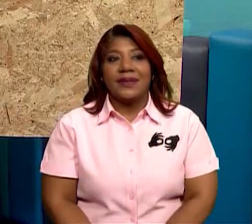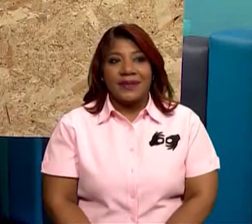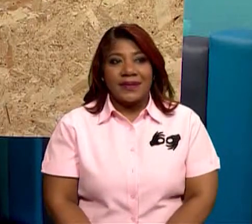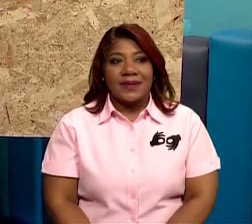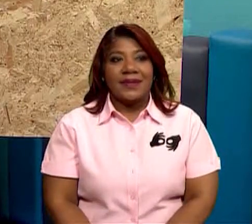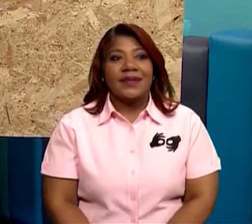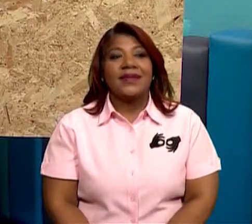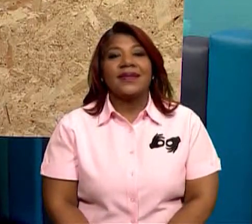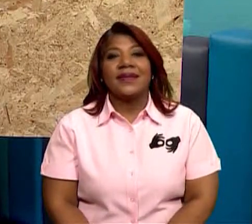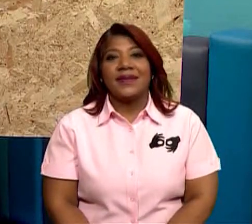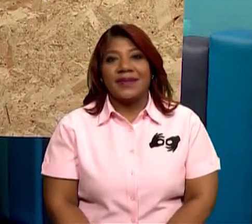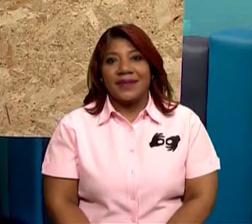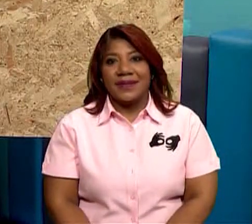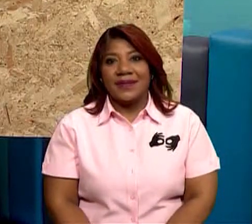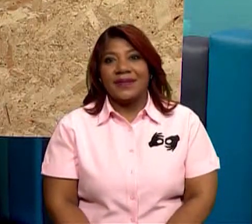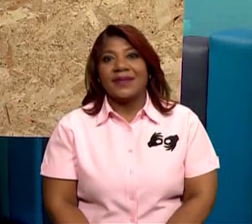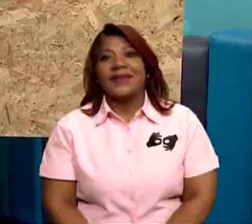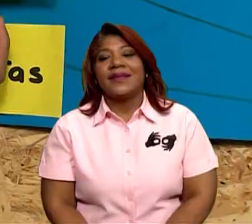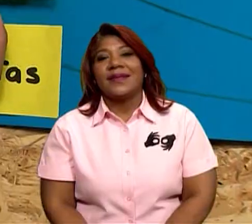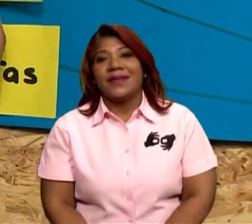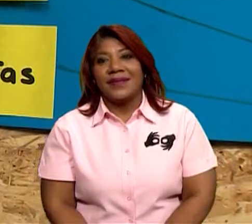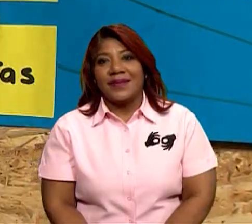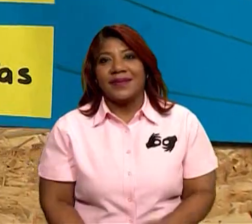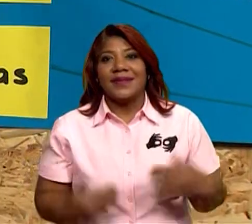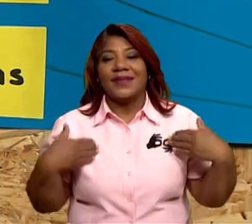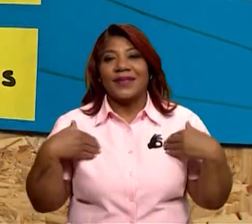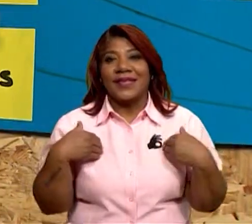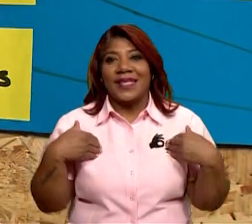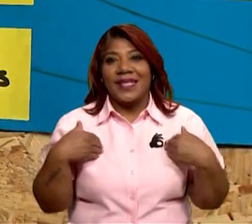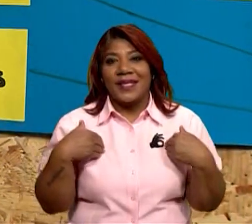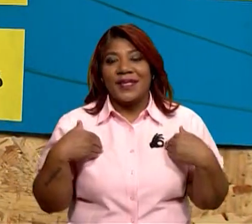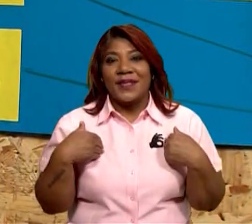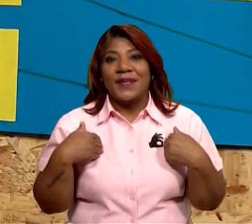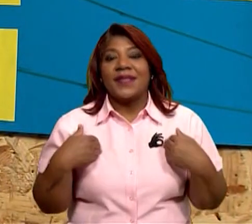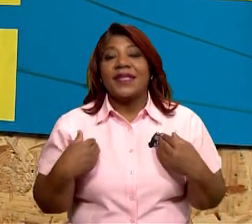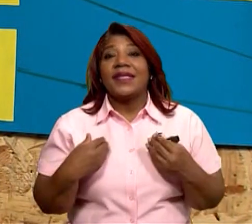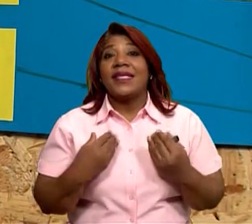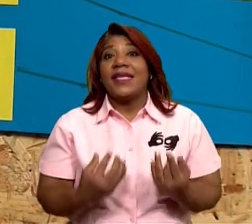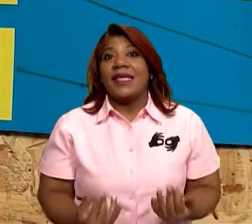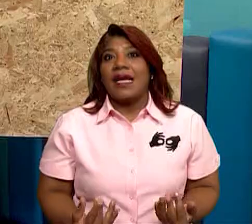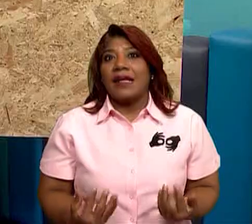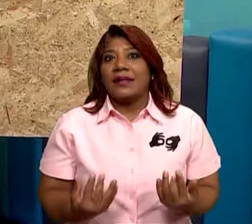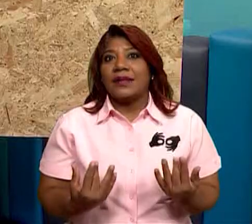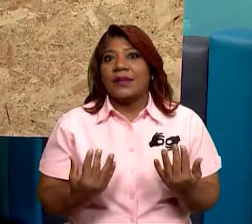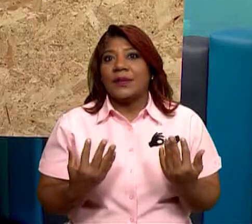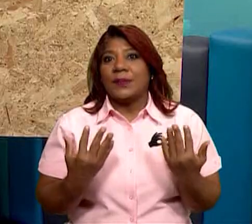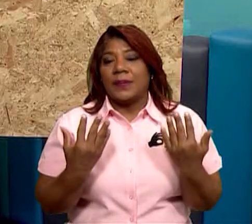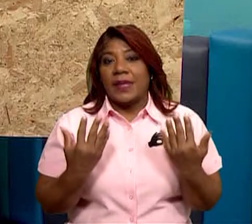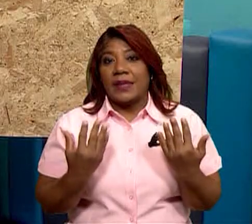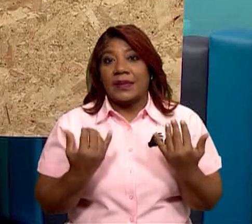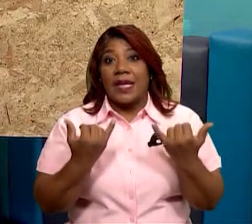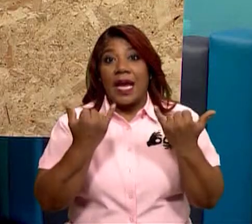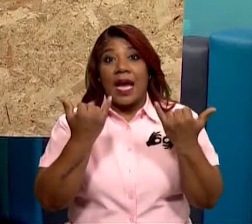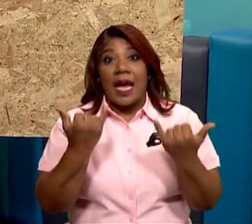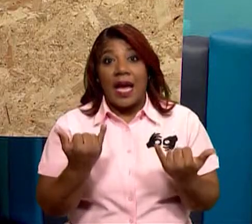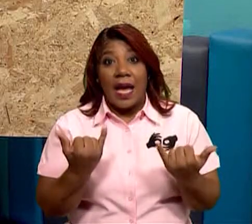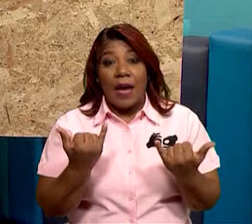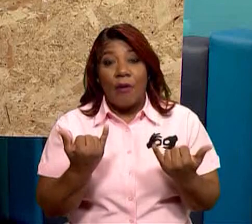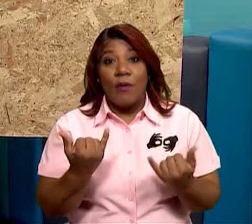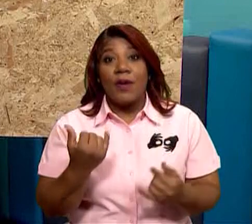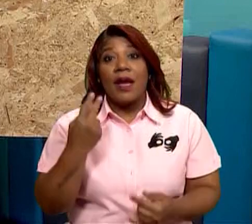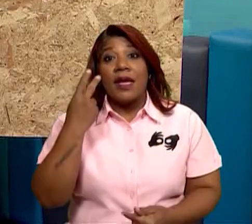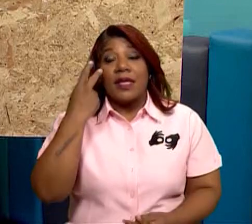Entonces, tenemos aquí, ¿verdad? Los animales y las plantas. Ahora, ya vimos que son